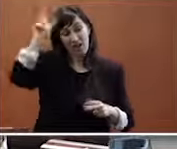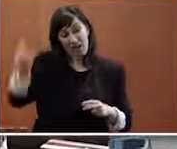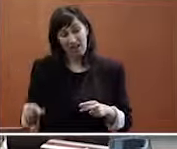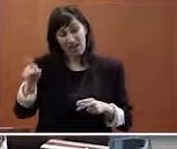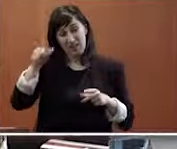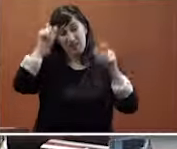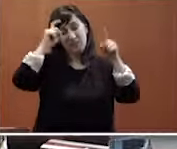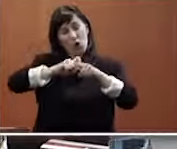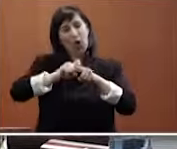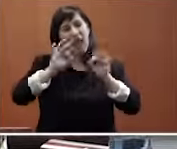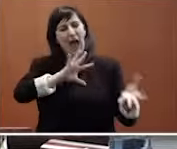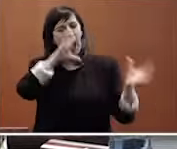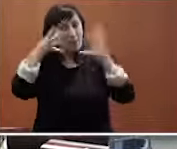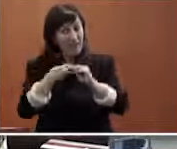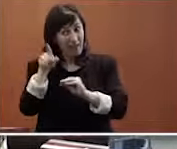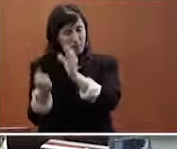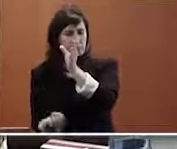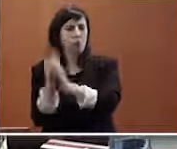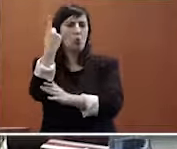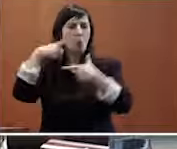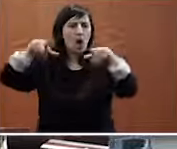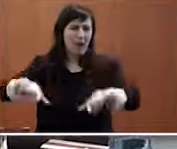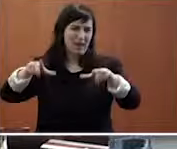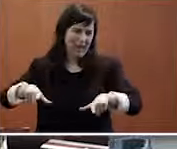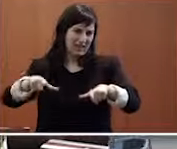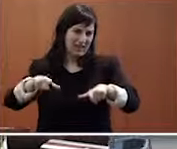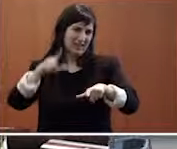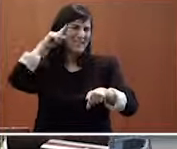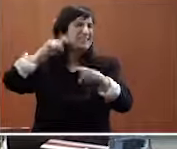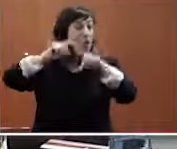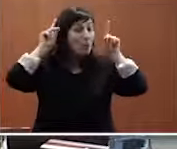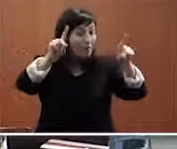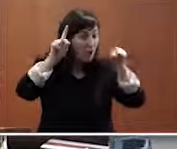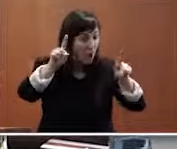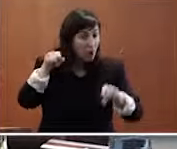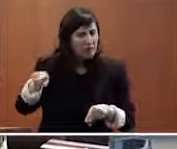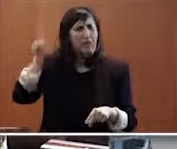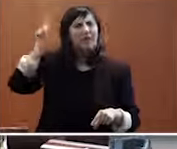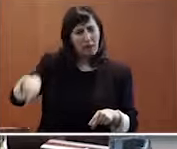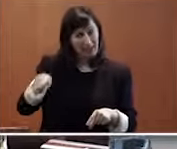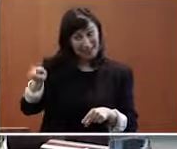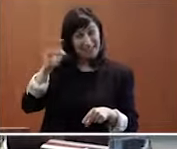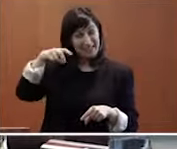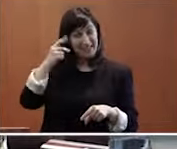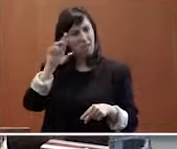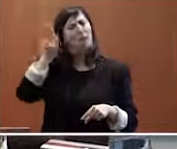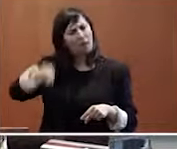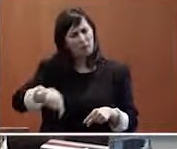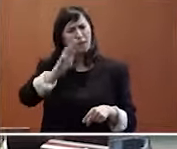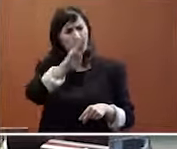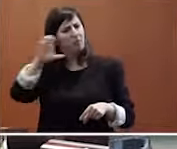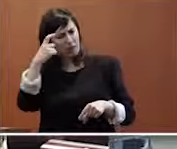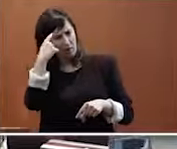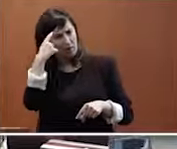en psicología aplicada, que acaba de montar un gabinete psicopedagóxico e tamén ten, Sandra, unha parálise cerebral